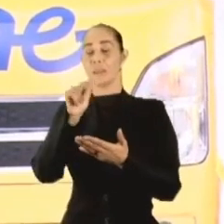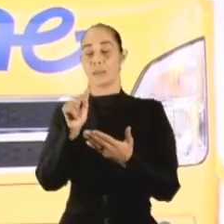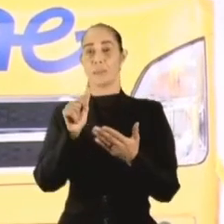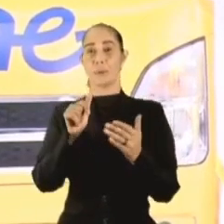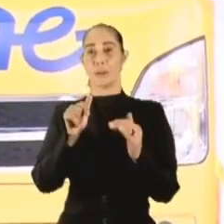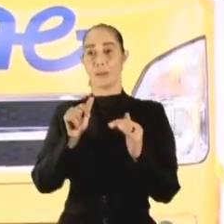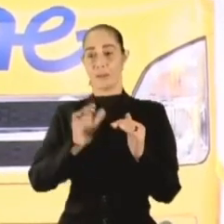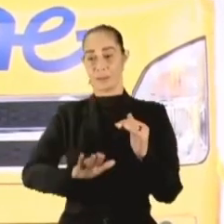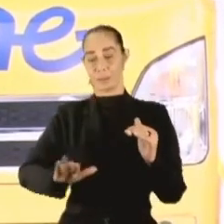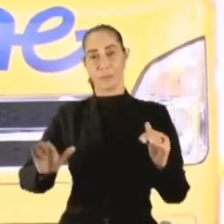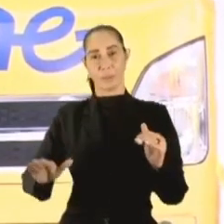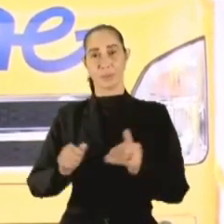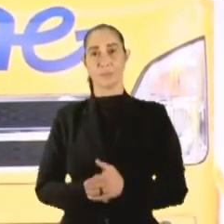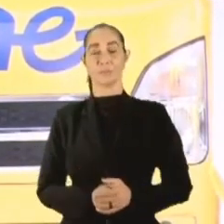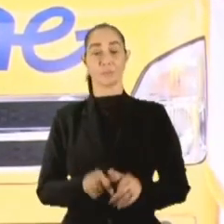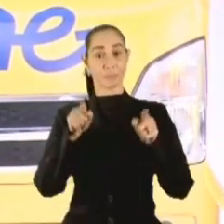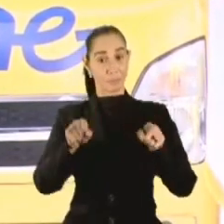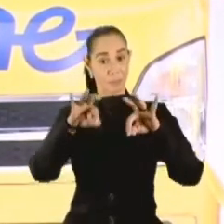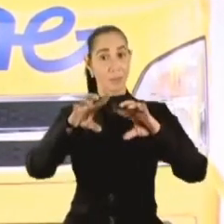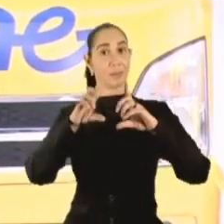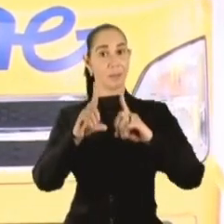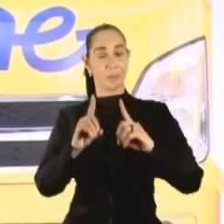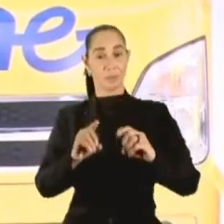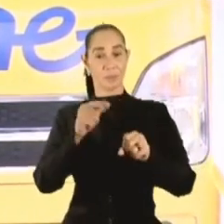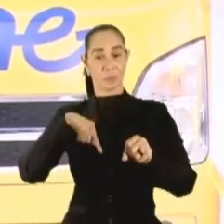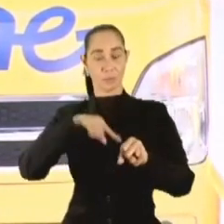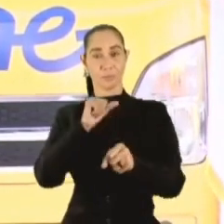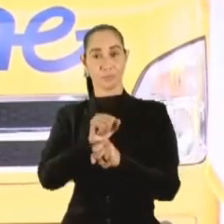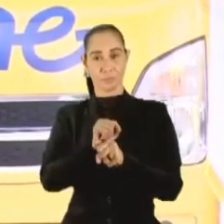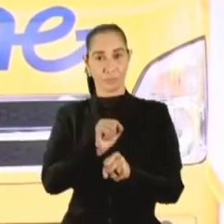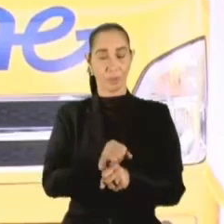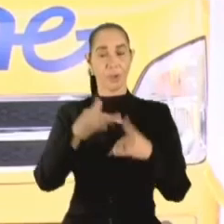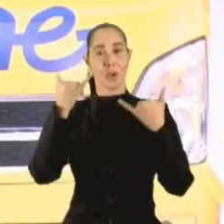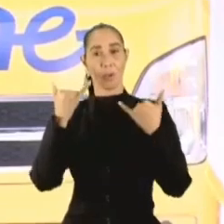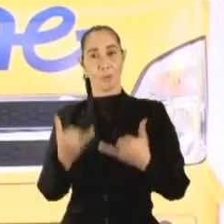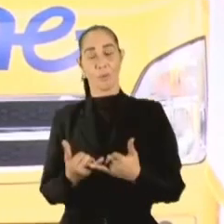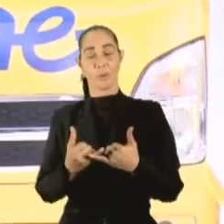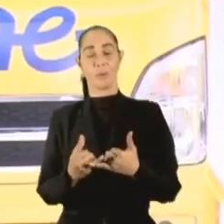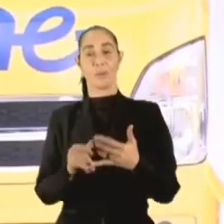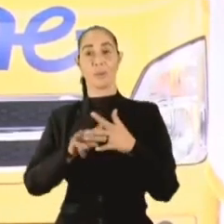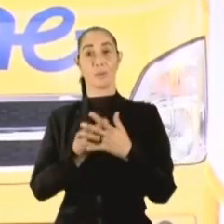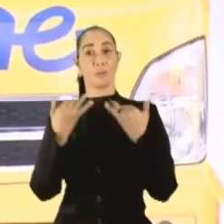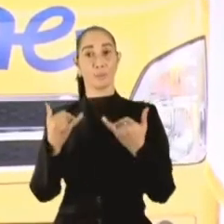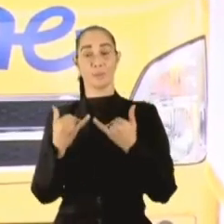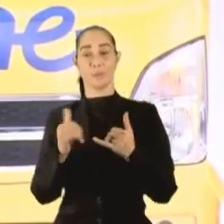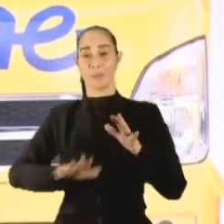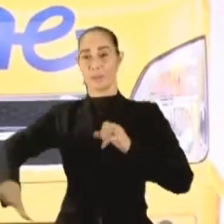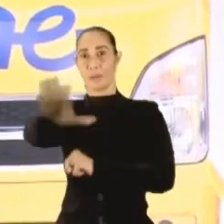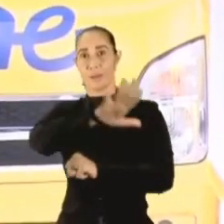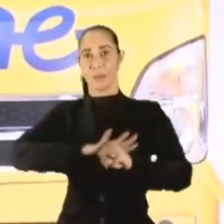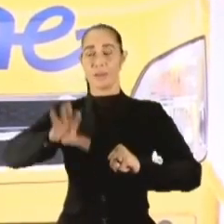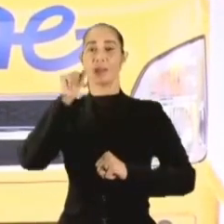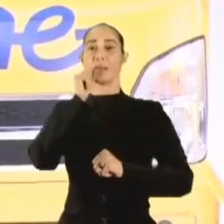los CAIPI. Esa es la educación que estamos trabajando hoy a partir de hoy en el gran santo